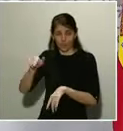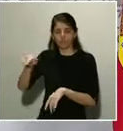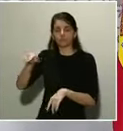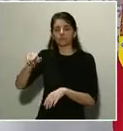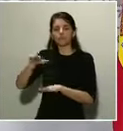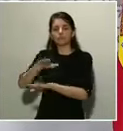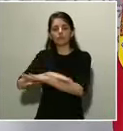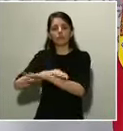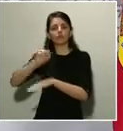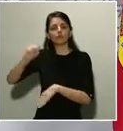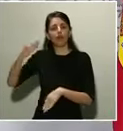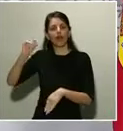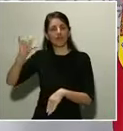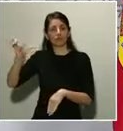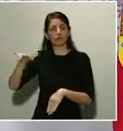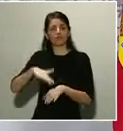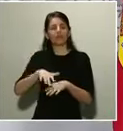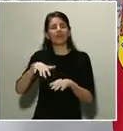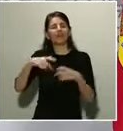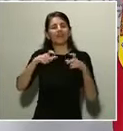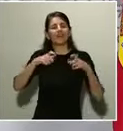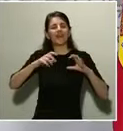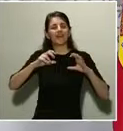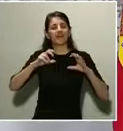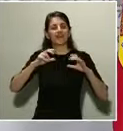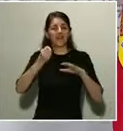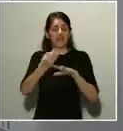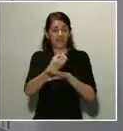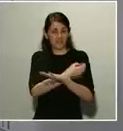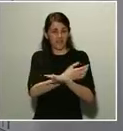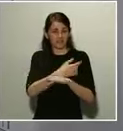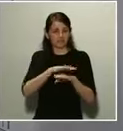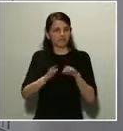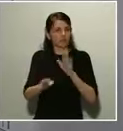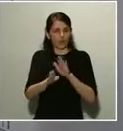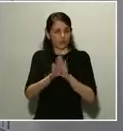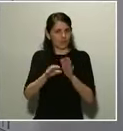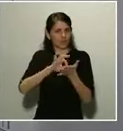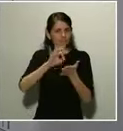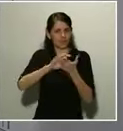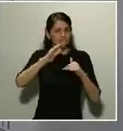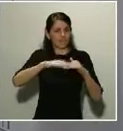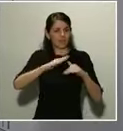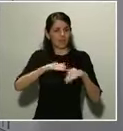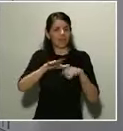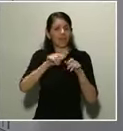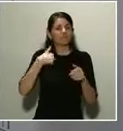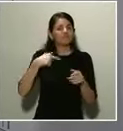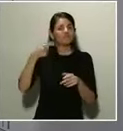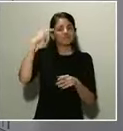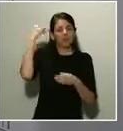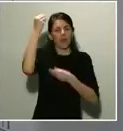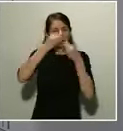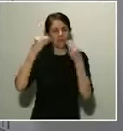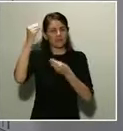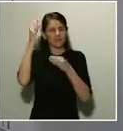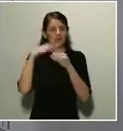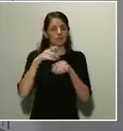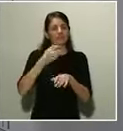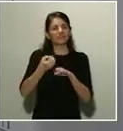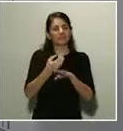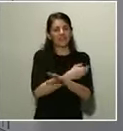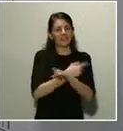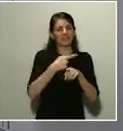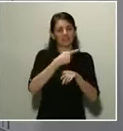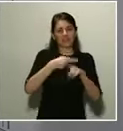servicios mínimos. ¿Prevé el Ministerio de Transportes la paralización absoluta de trenes de media y larga distancia? ¿Cree que será necesario, sobre todo de cara a la